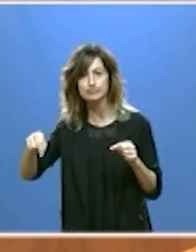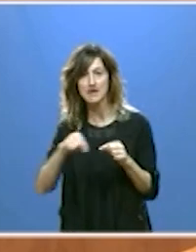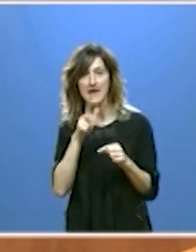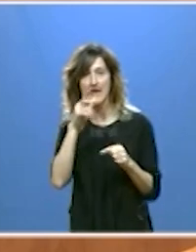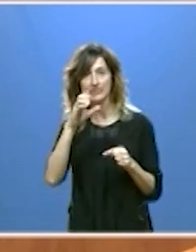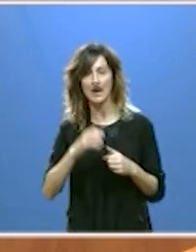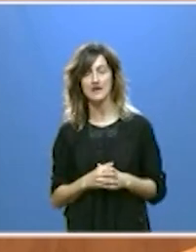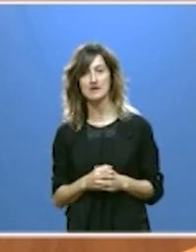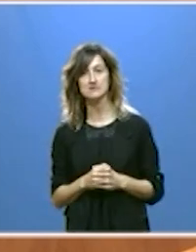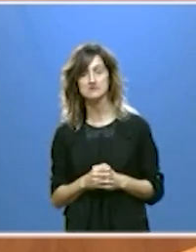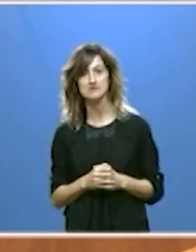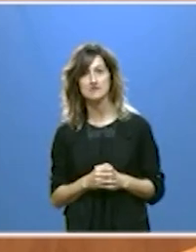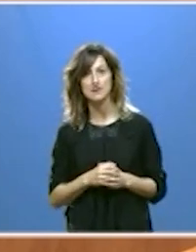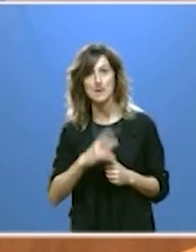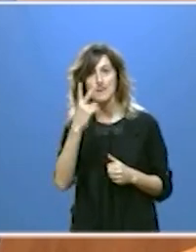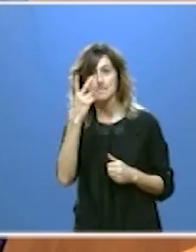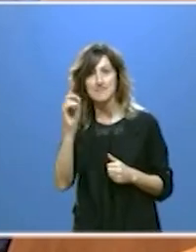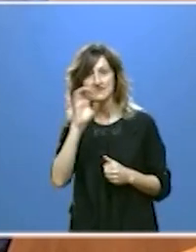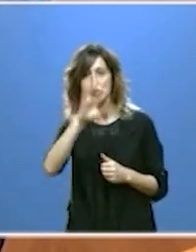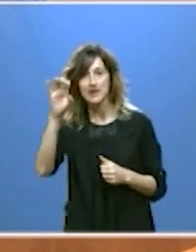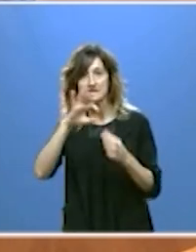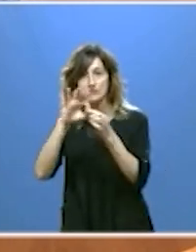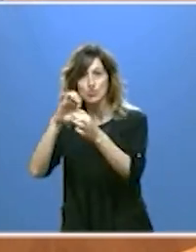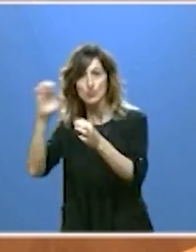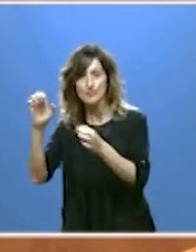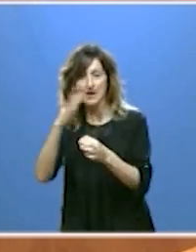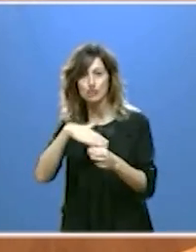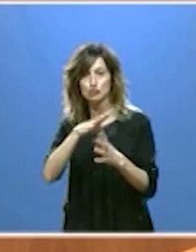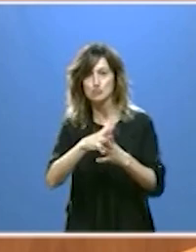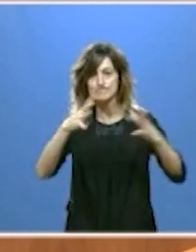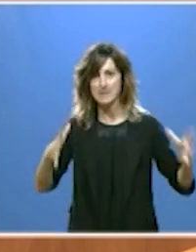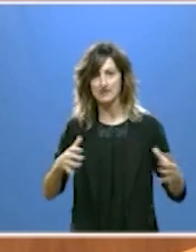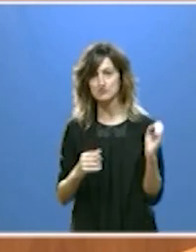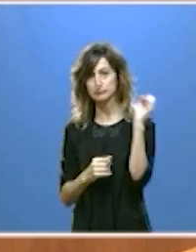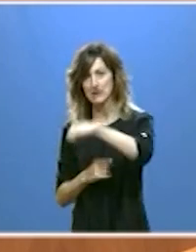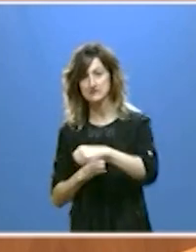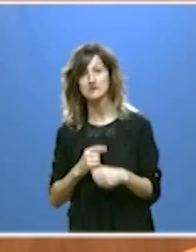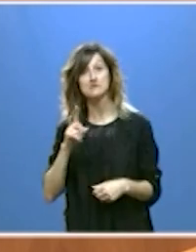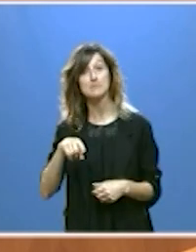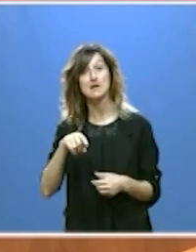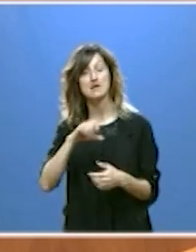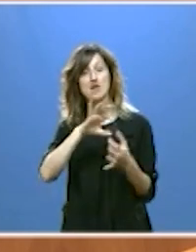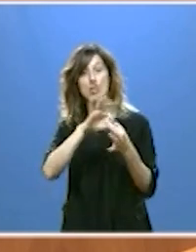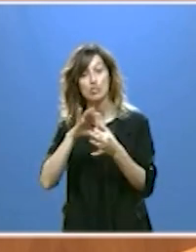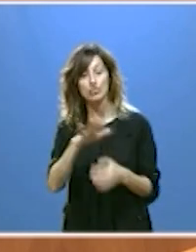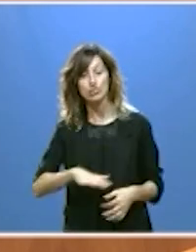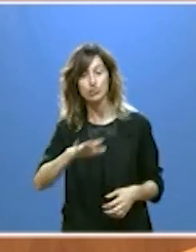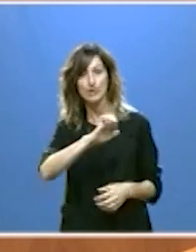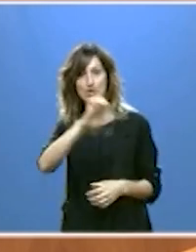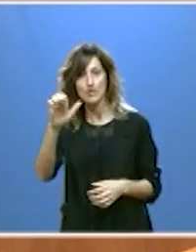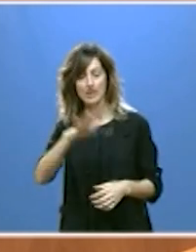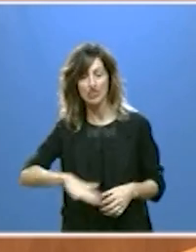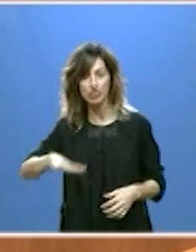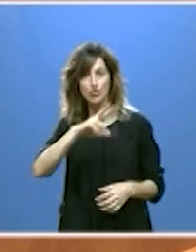una superficie mayor que 20 países de la Unión Europea. Somos también una de las regiones de Europa con más espacios